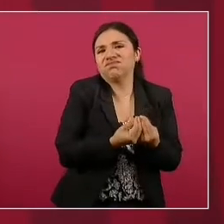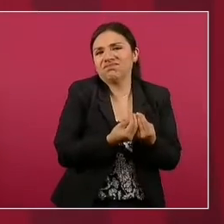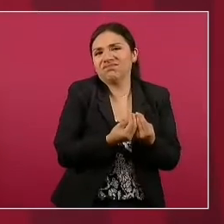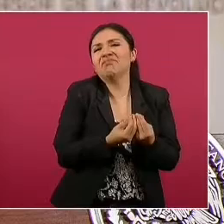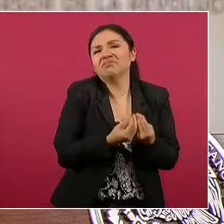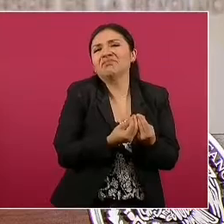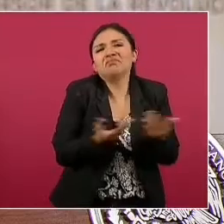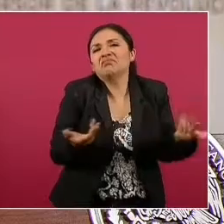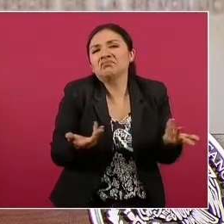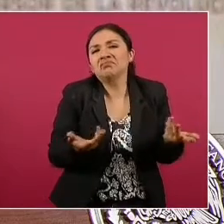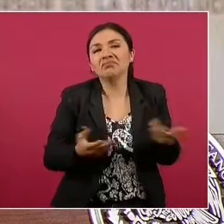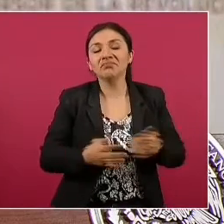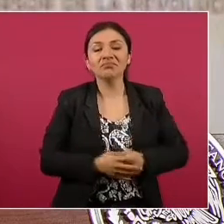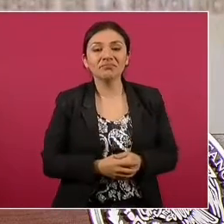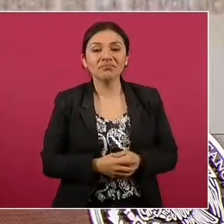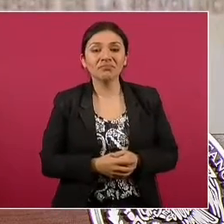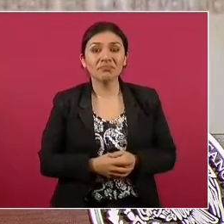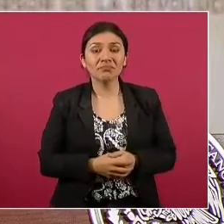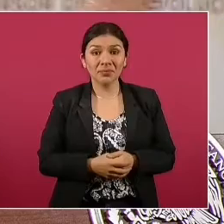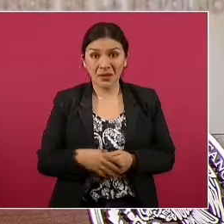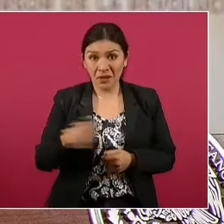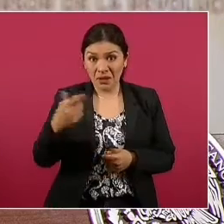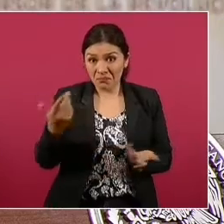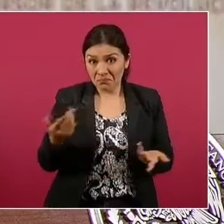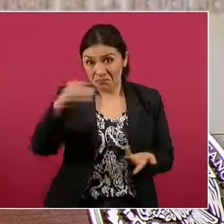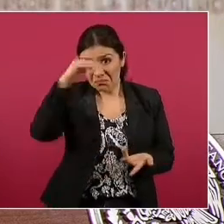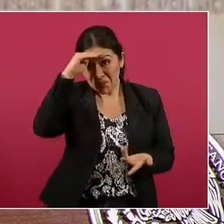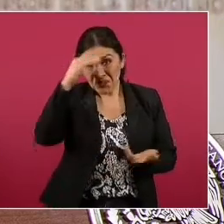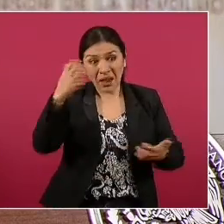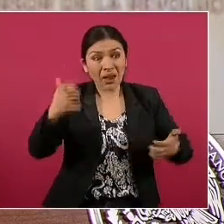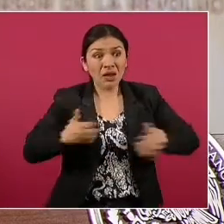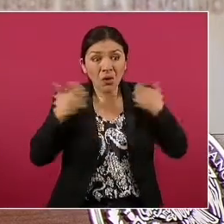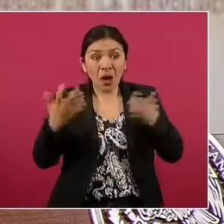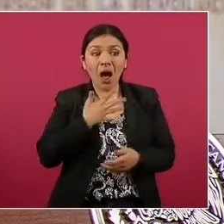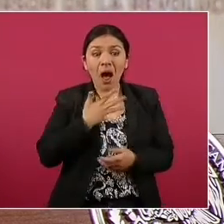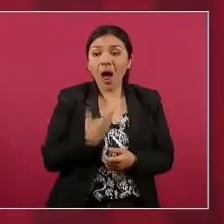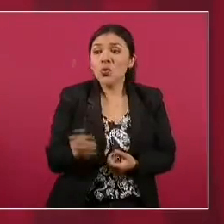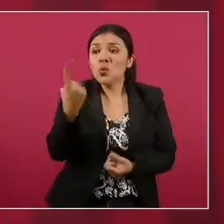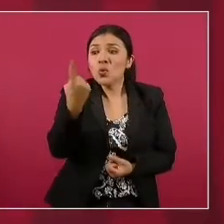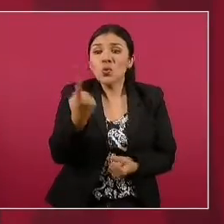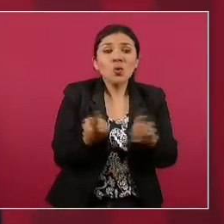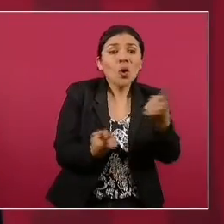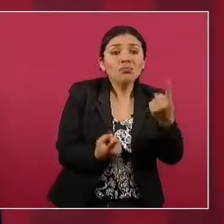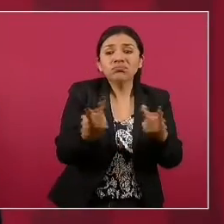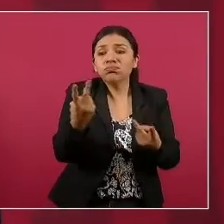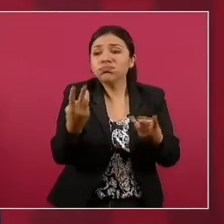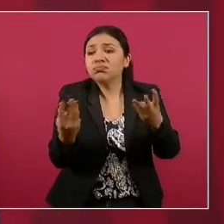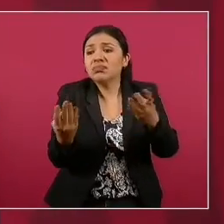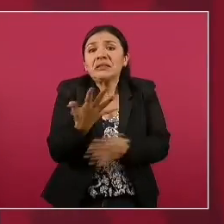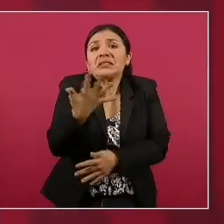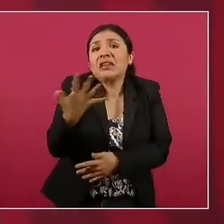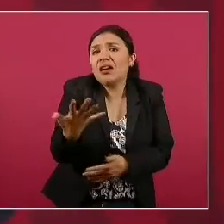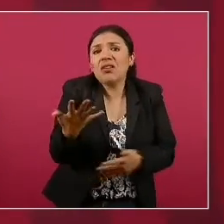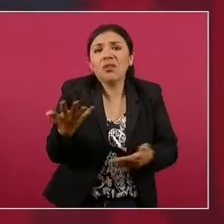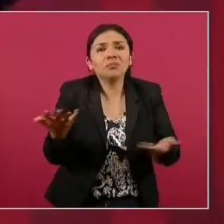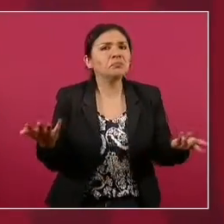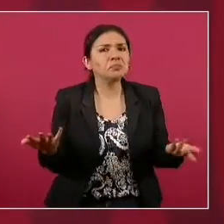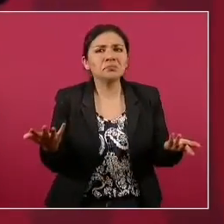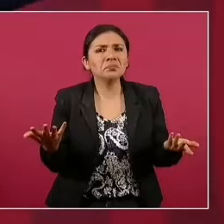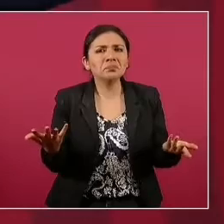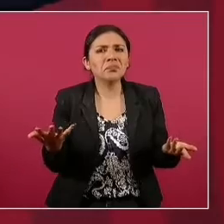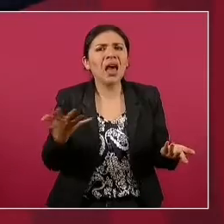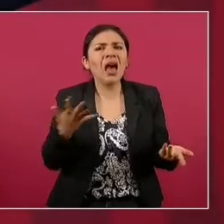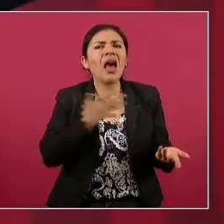Entonces, enojarse porque hay uno, dos, tres, cinco, cuando